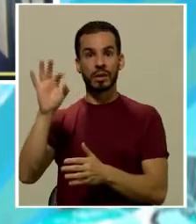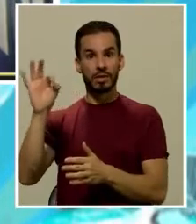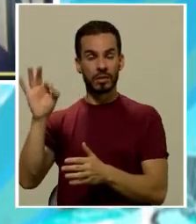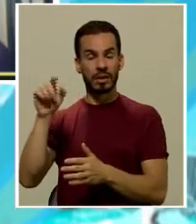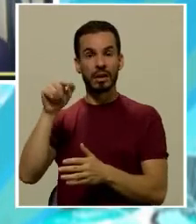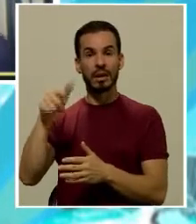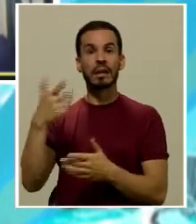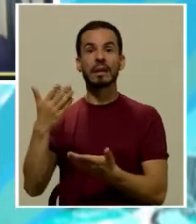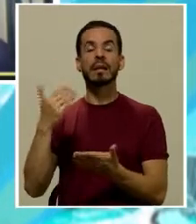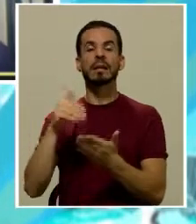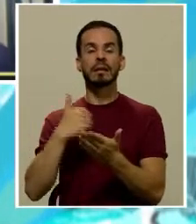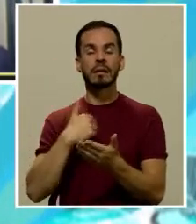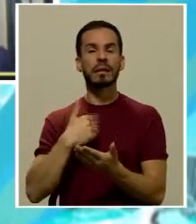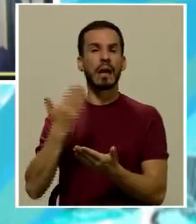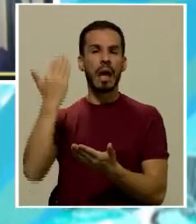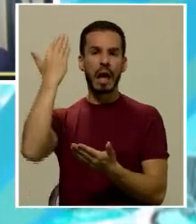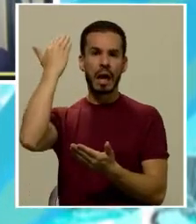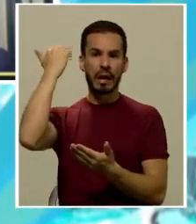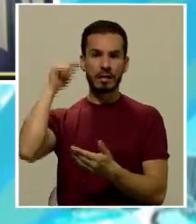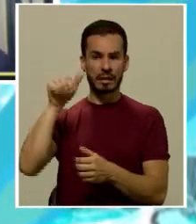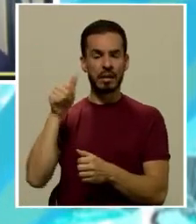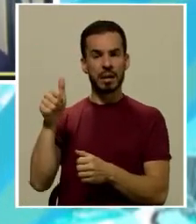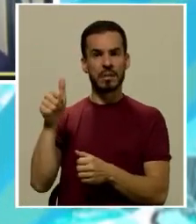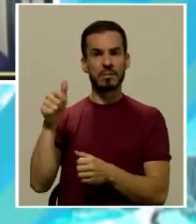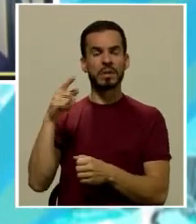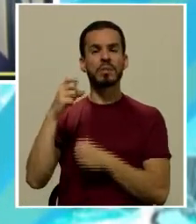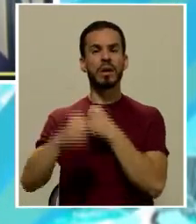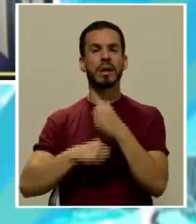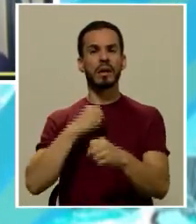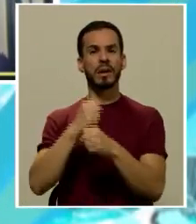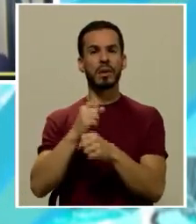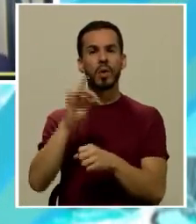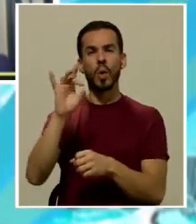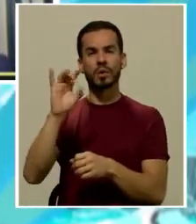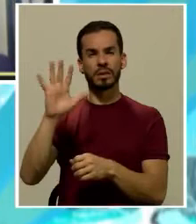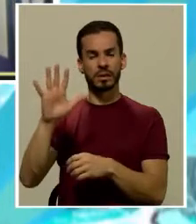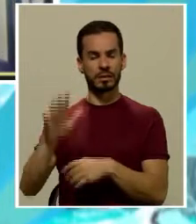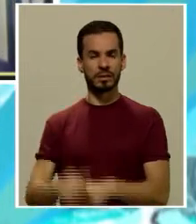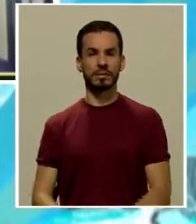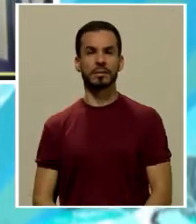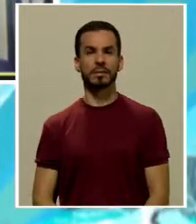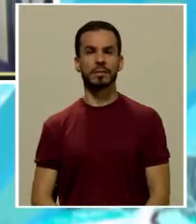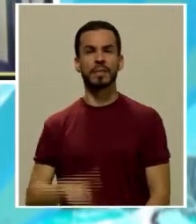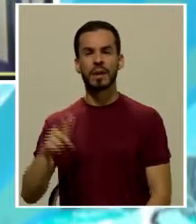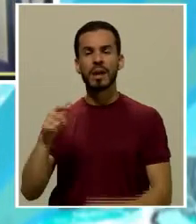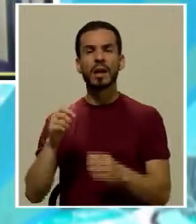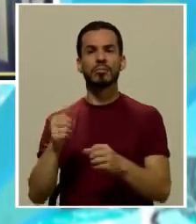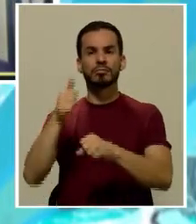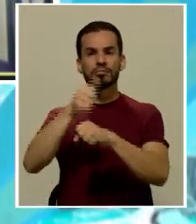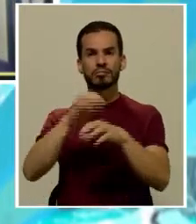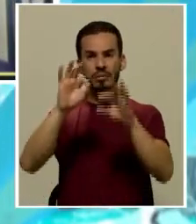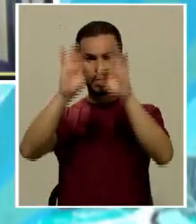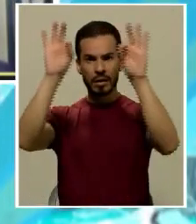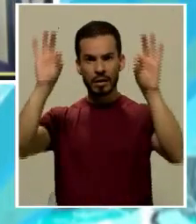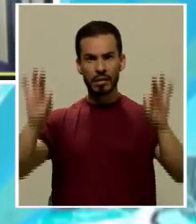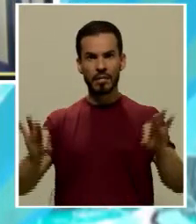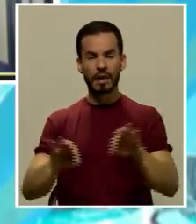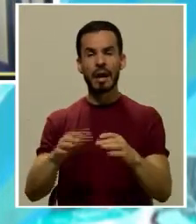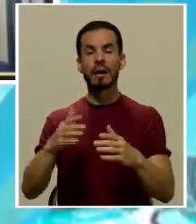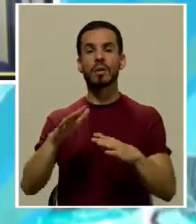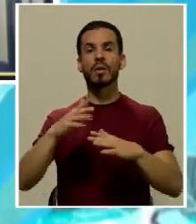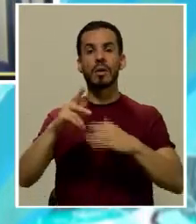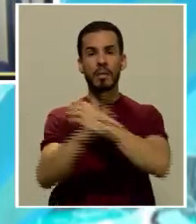tenía algún antecedente de él mismo en el año 85. Y lo hace en el marco de estados